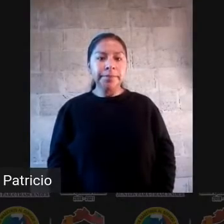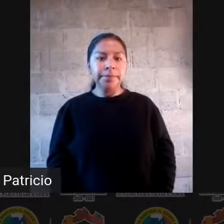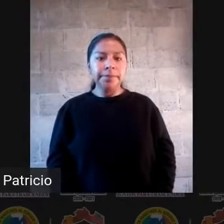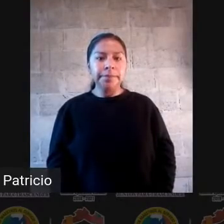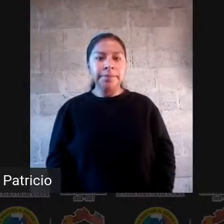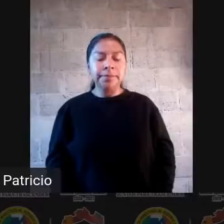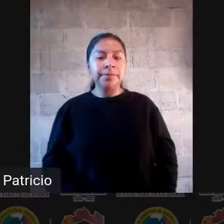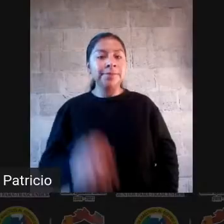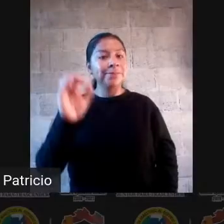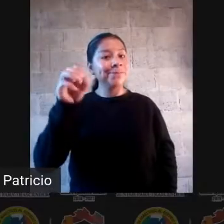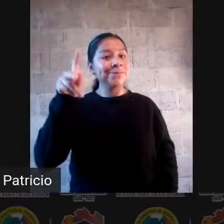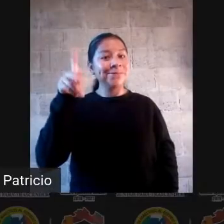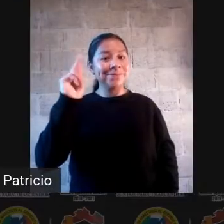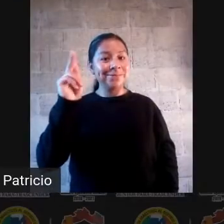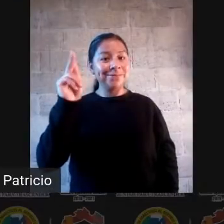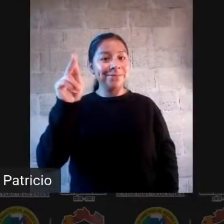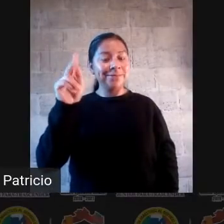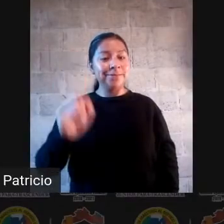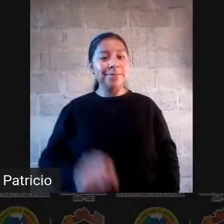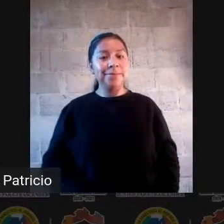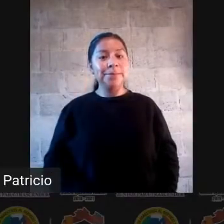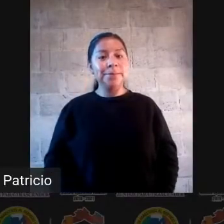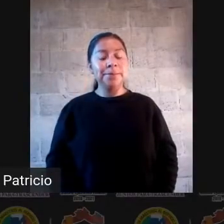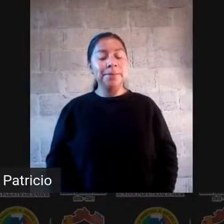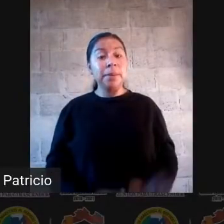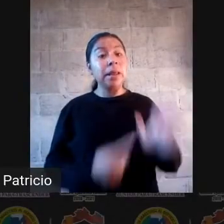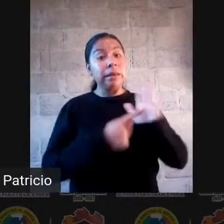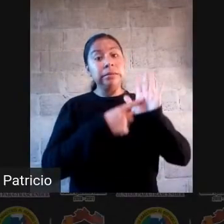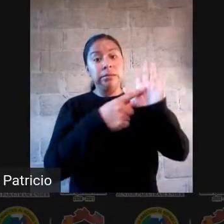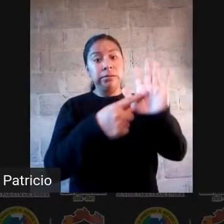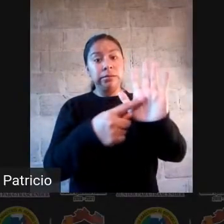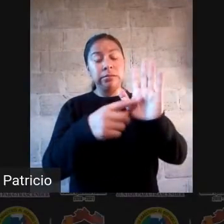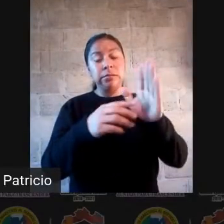Ok, es este. Compartir, vamos a ver.